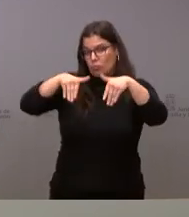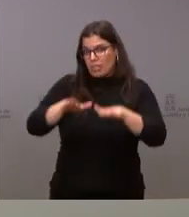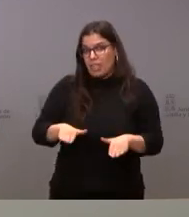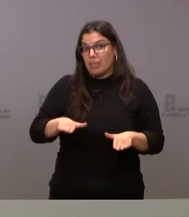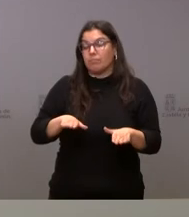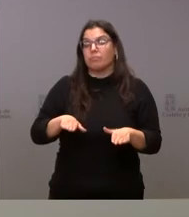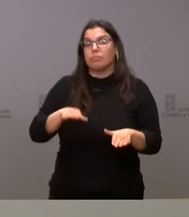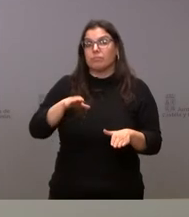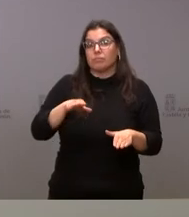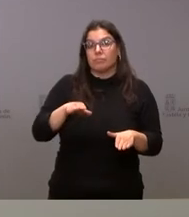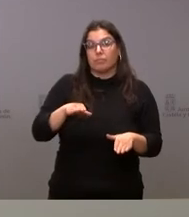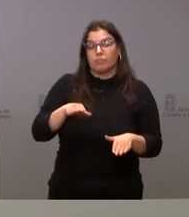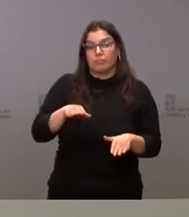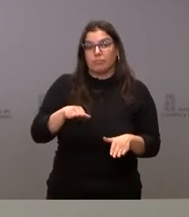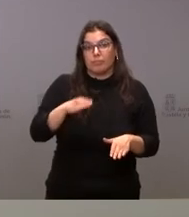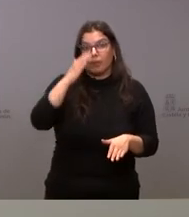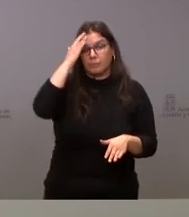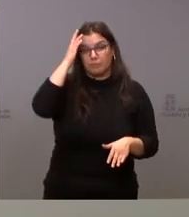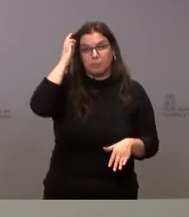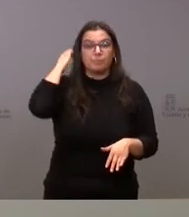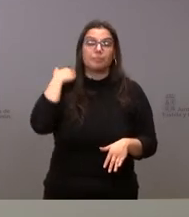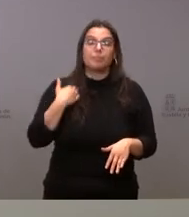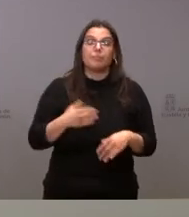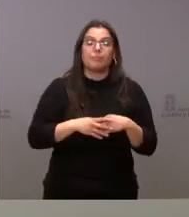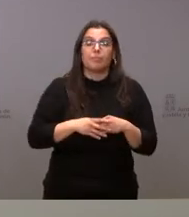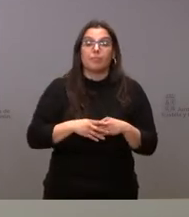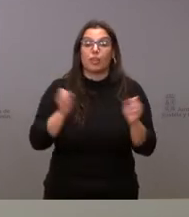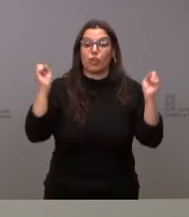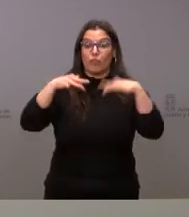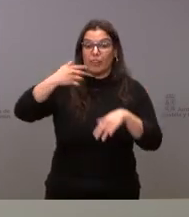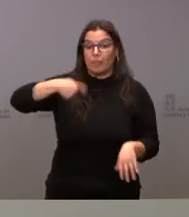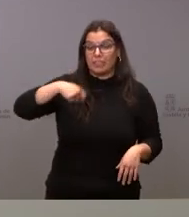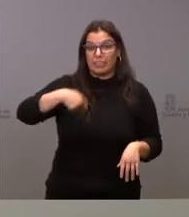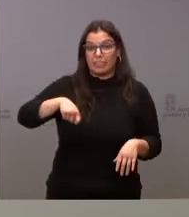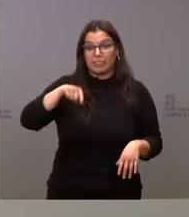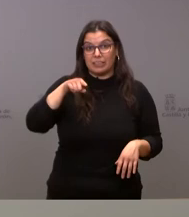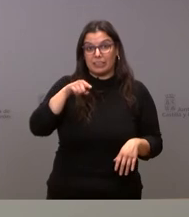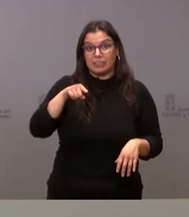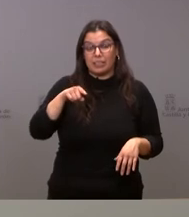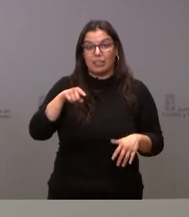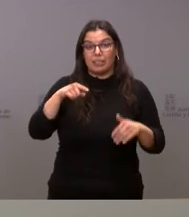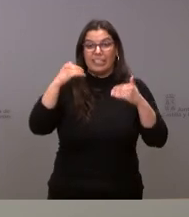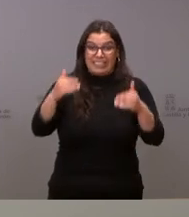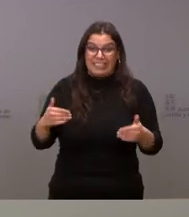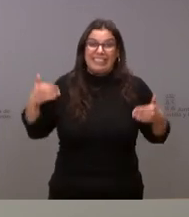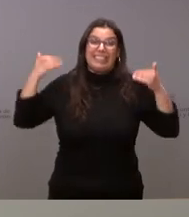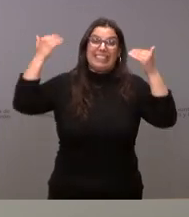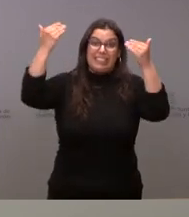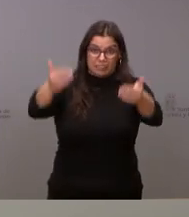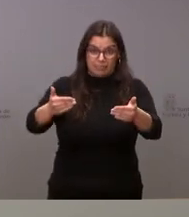lugar el pasado fin de semana esta conferencia de presidentes se ha trasladado no para este fin de semana sino para el siguiente